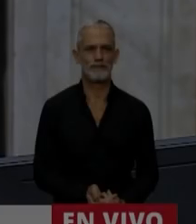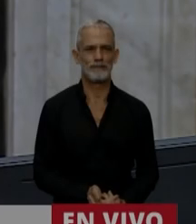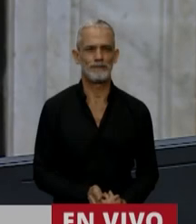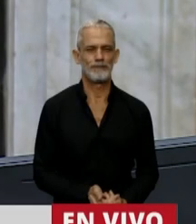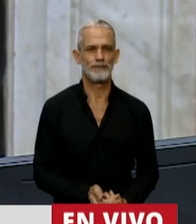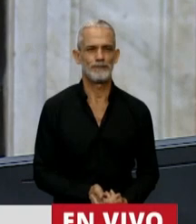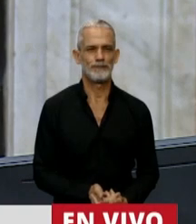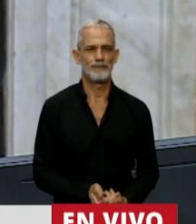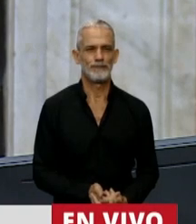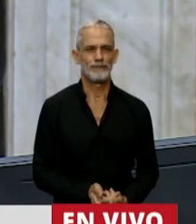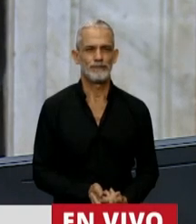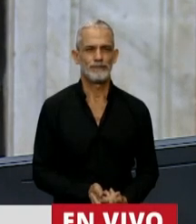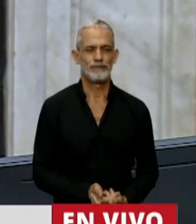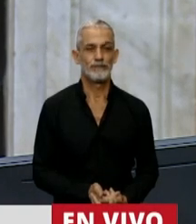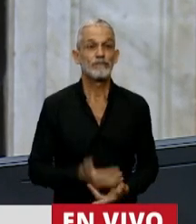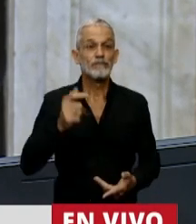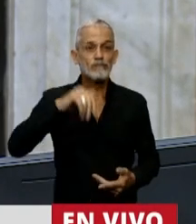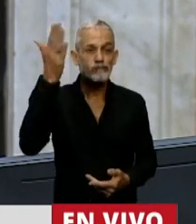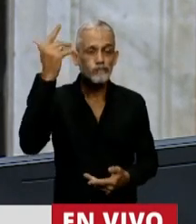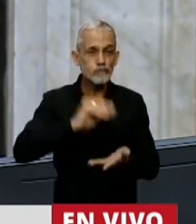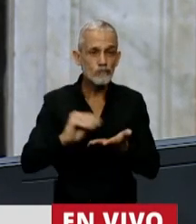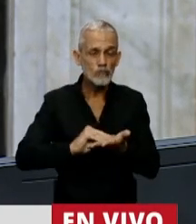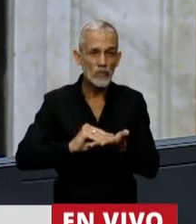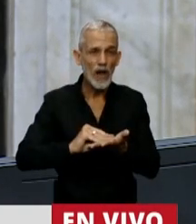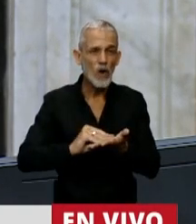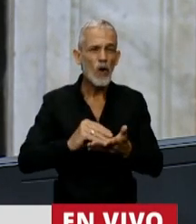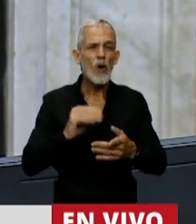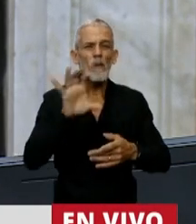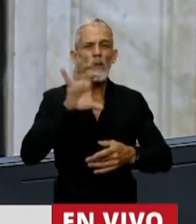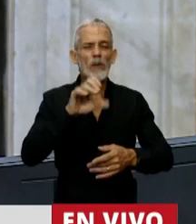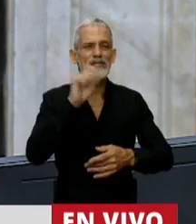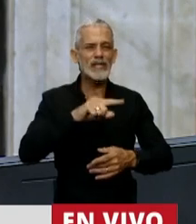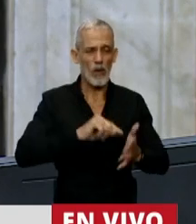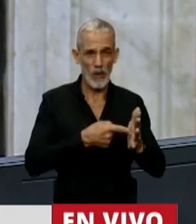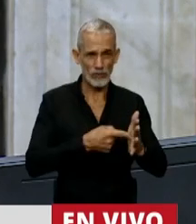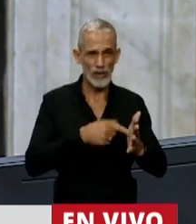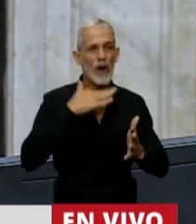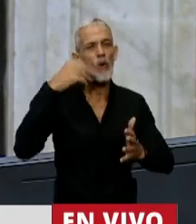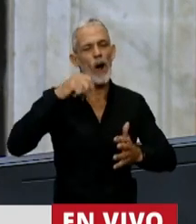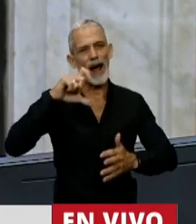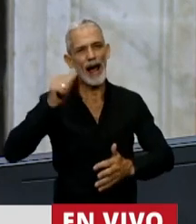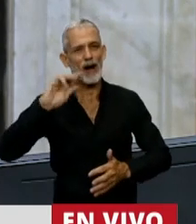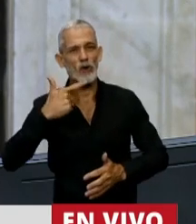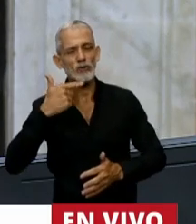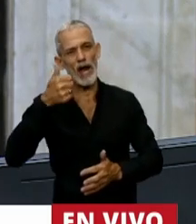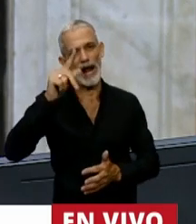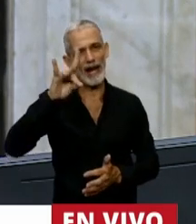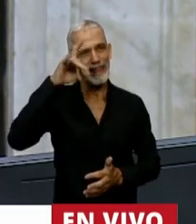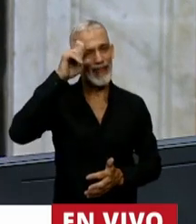A continuación, está en el uso de la palabra el diputado por la provincia de Buenos Aires, Juan Carlos Alderete.